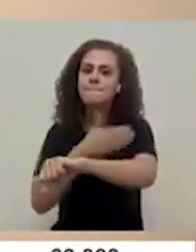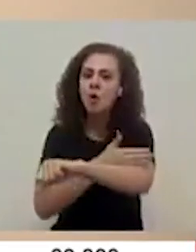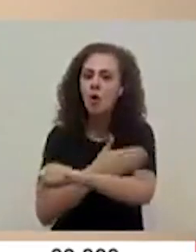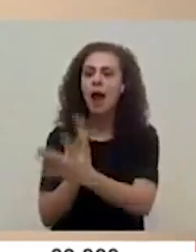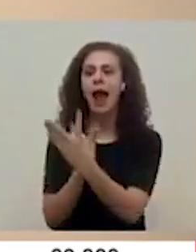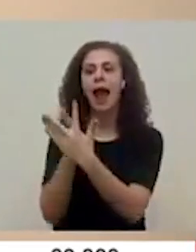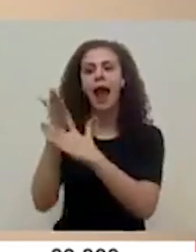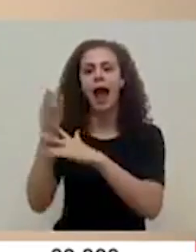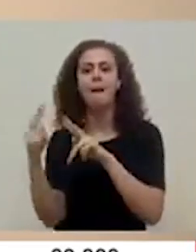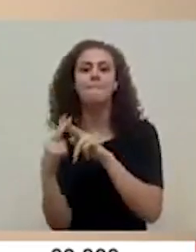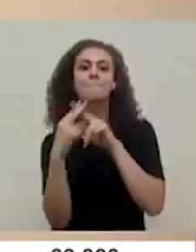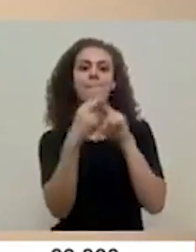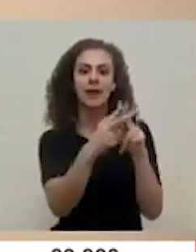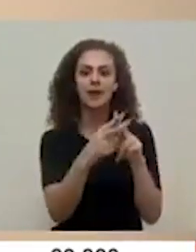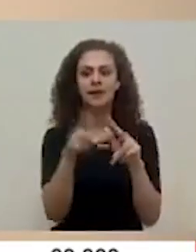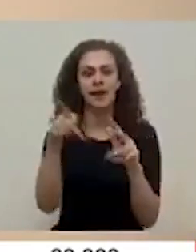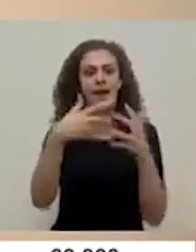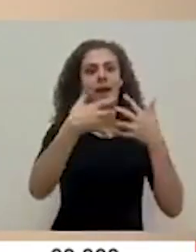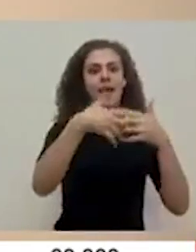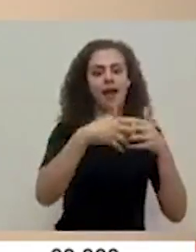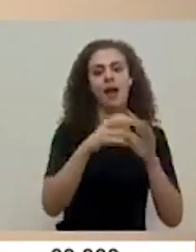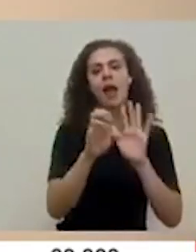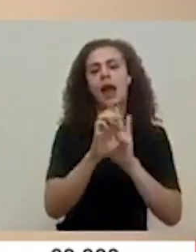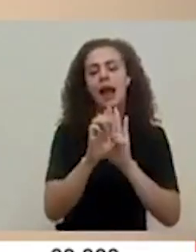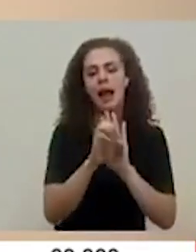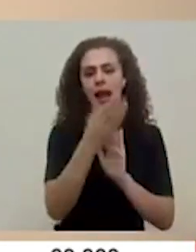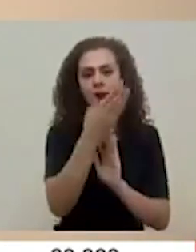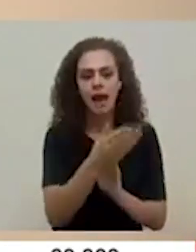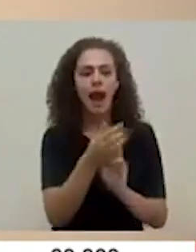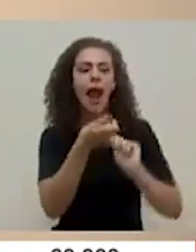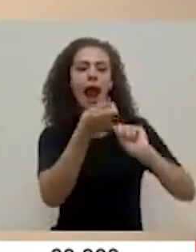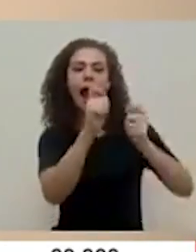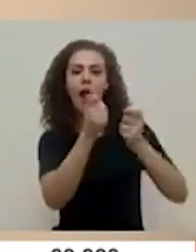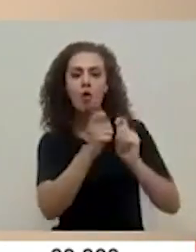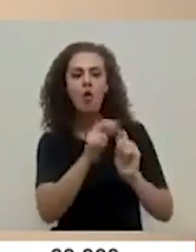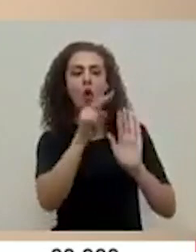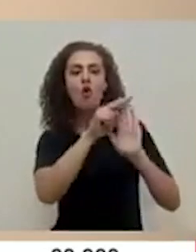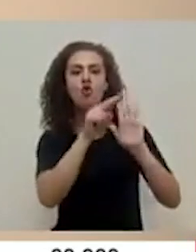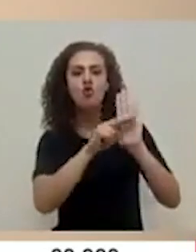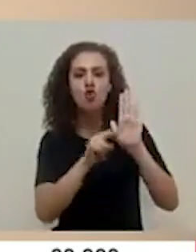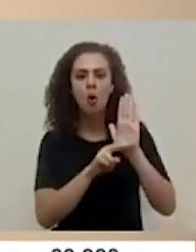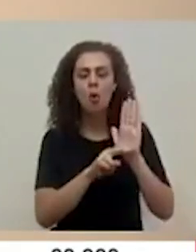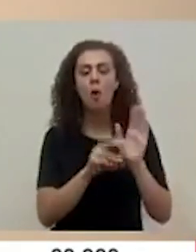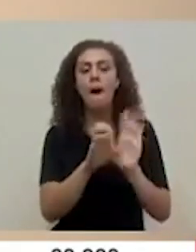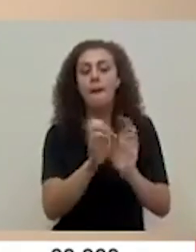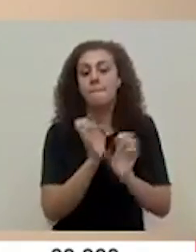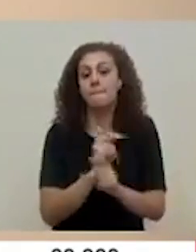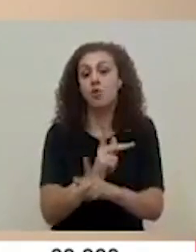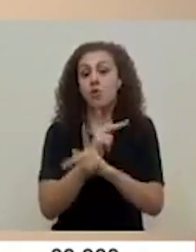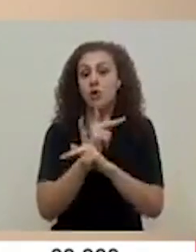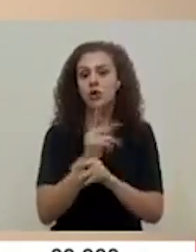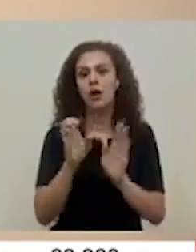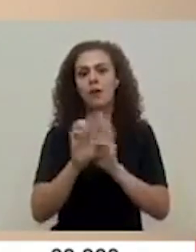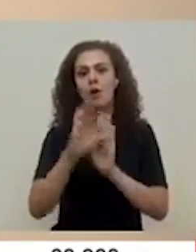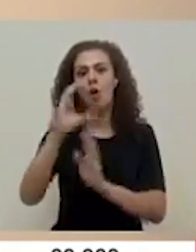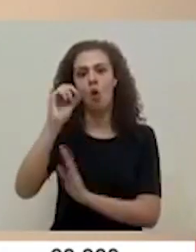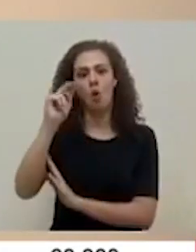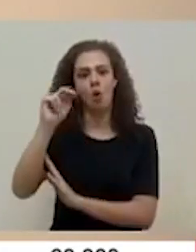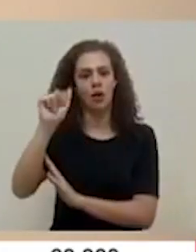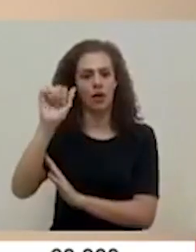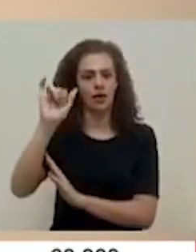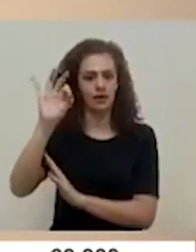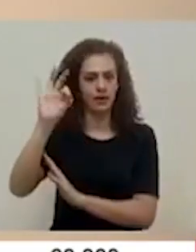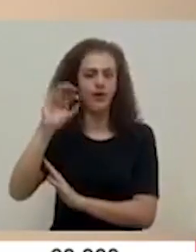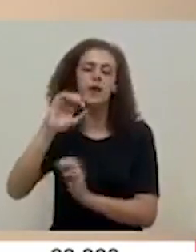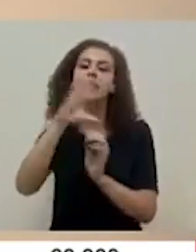acceso al crédito por parte de las empresas como lo son los ajustes en la normativa prudencial tanto de la CONACIF como de